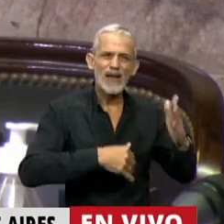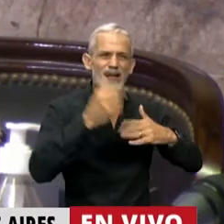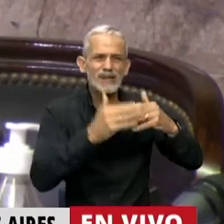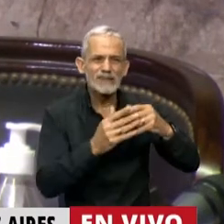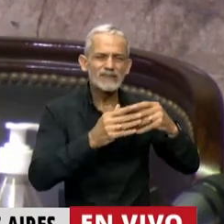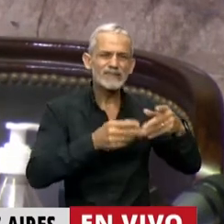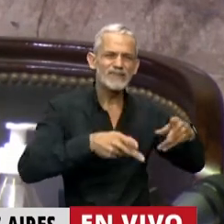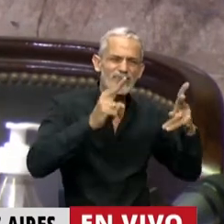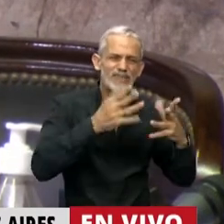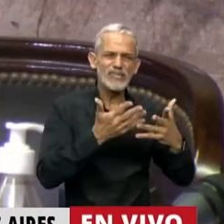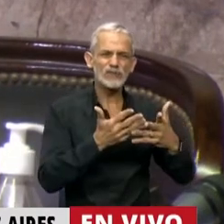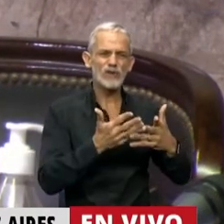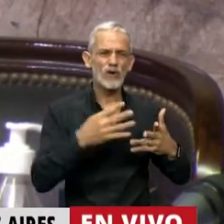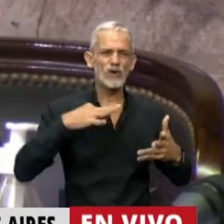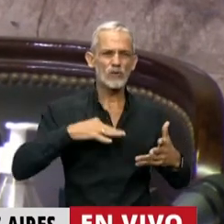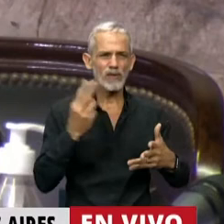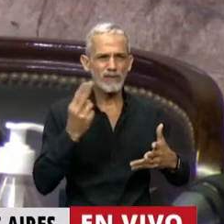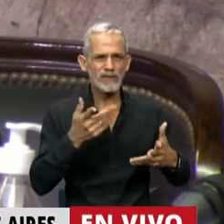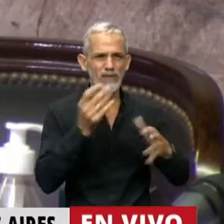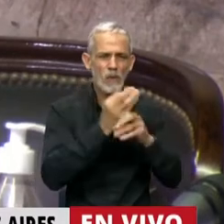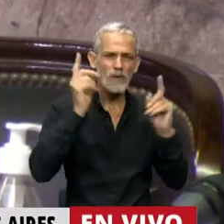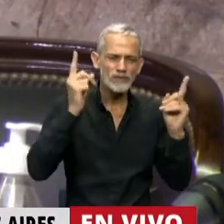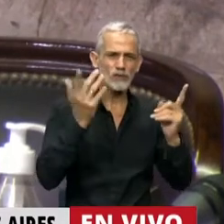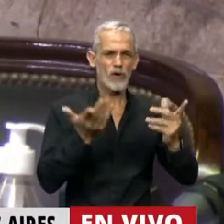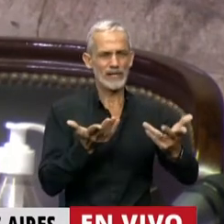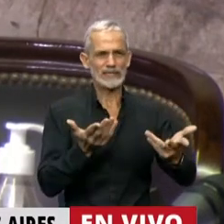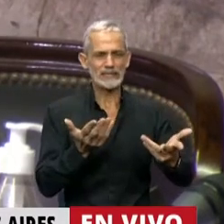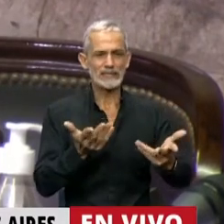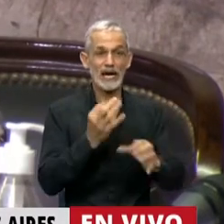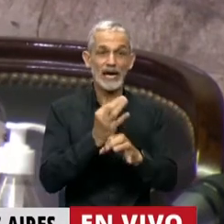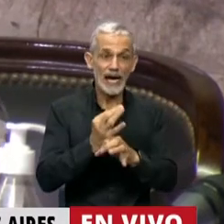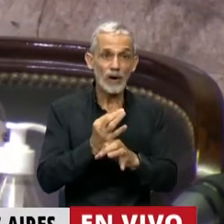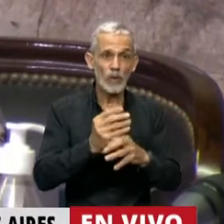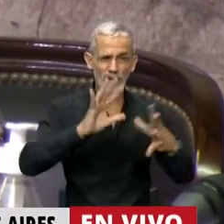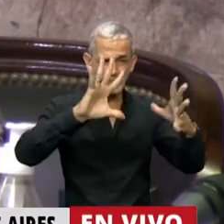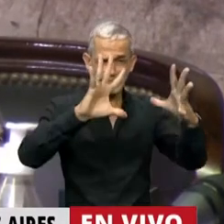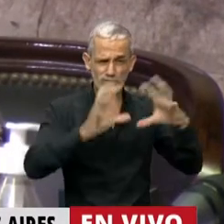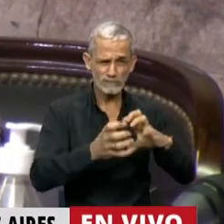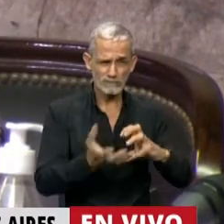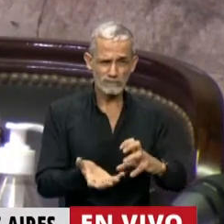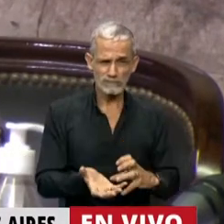avanza la precarización laboral, las escuelas están completamente derruidas.